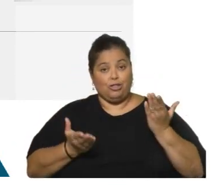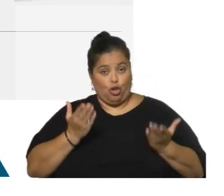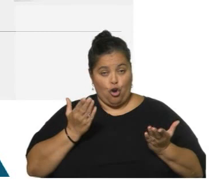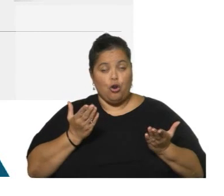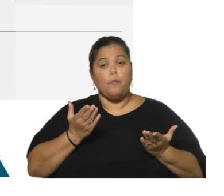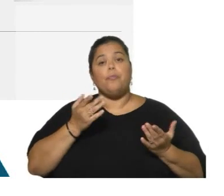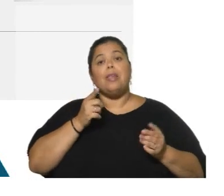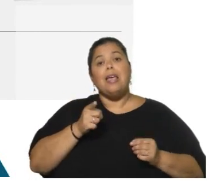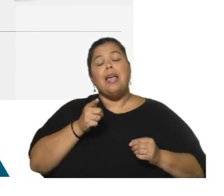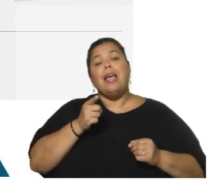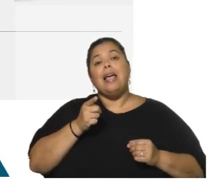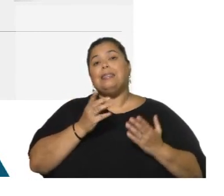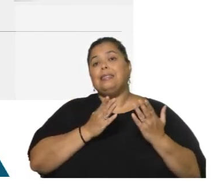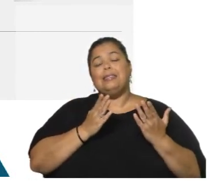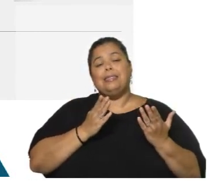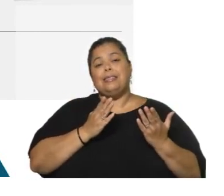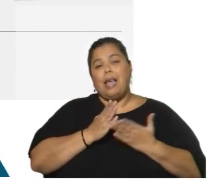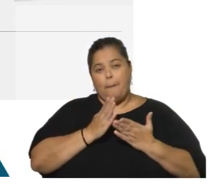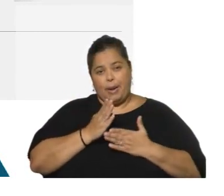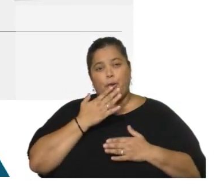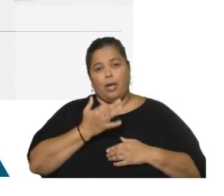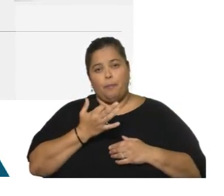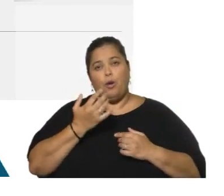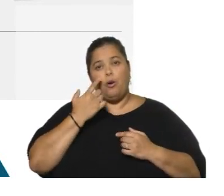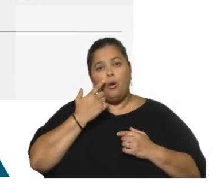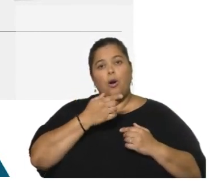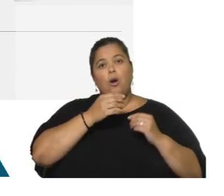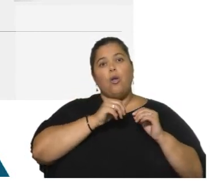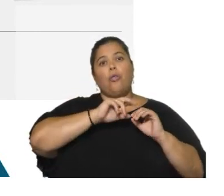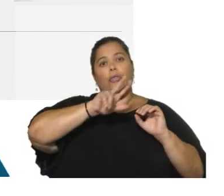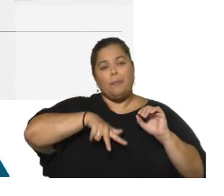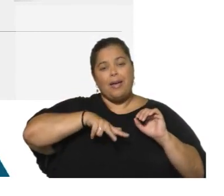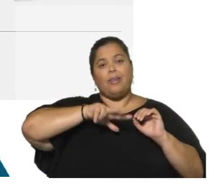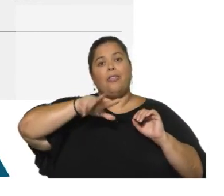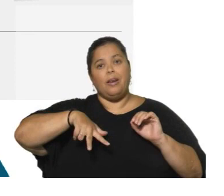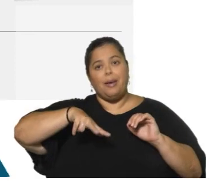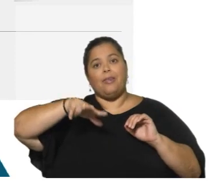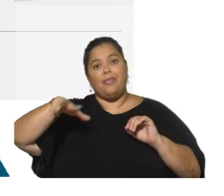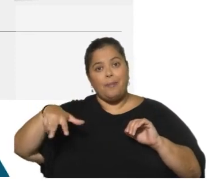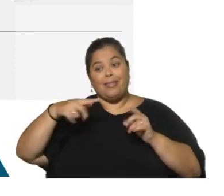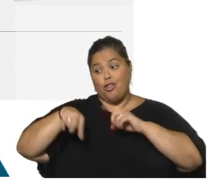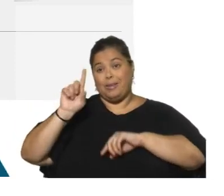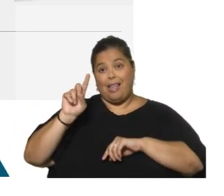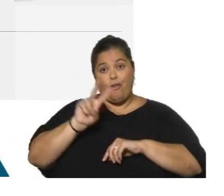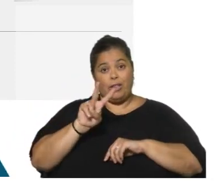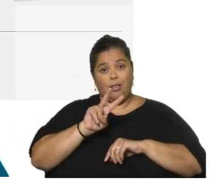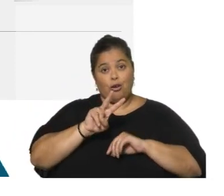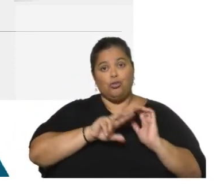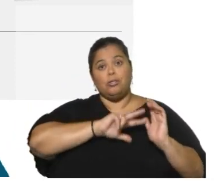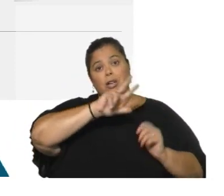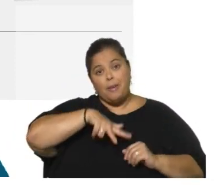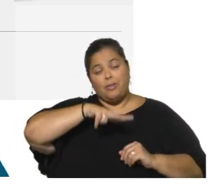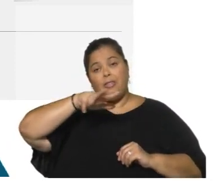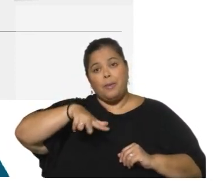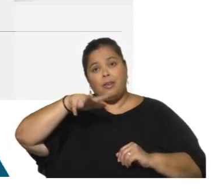como el impulso del año, fíjense ustedes, se va apagando trimestre a trimestre, ahí en 2022. Y si